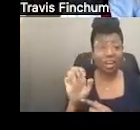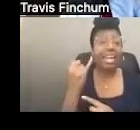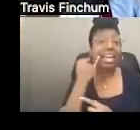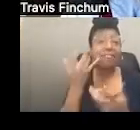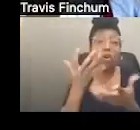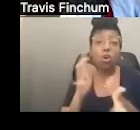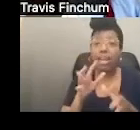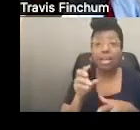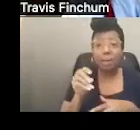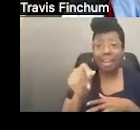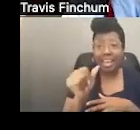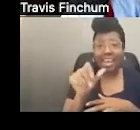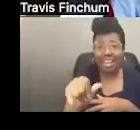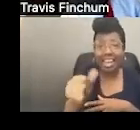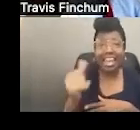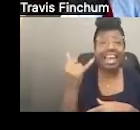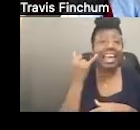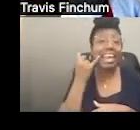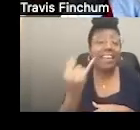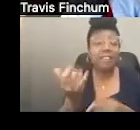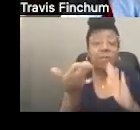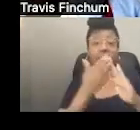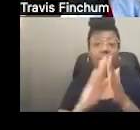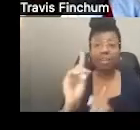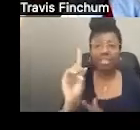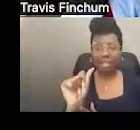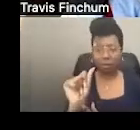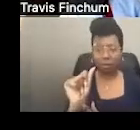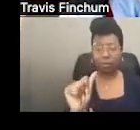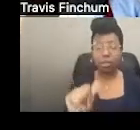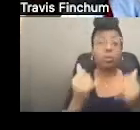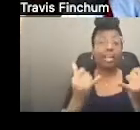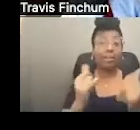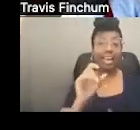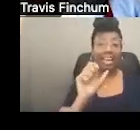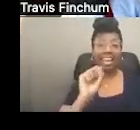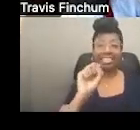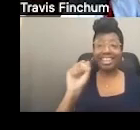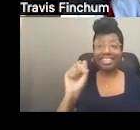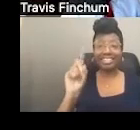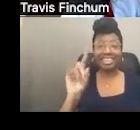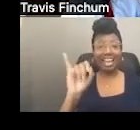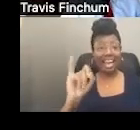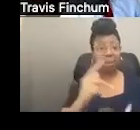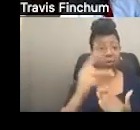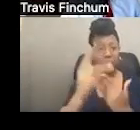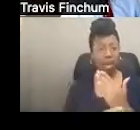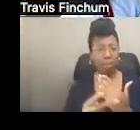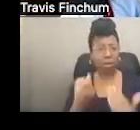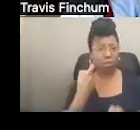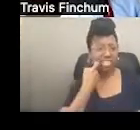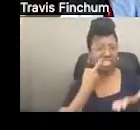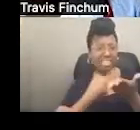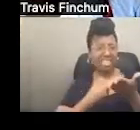si hemos dado suficiente al sistema y sufrimos de una discapacidad. Después, el programa de